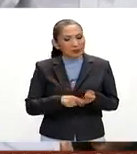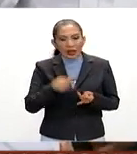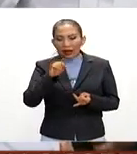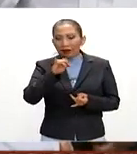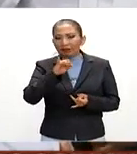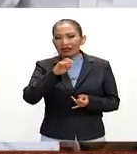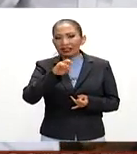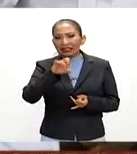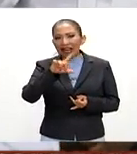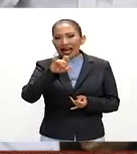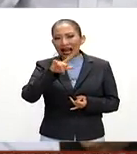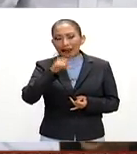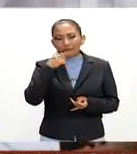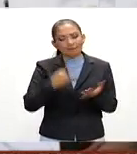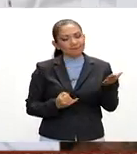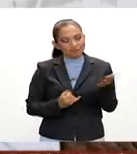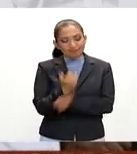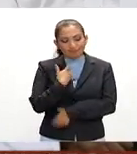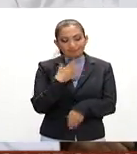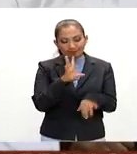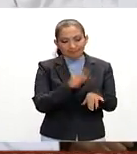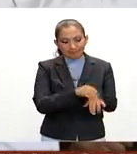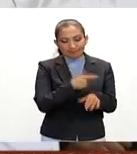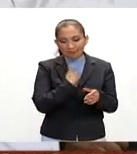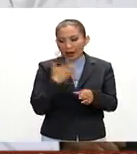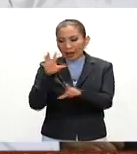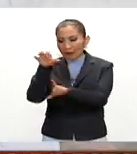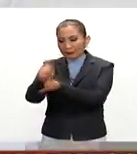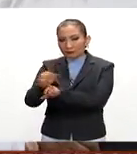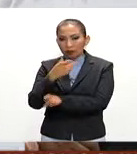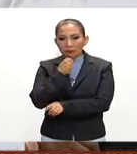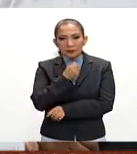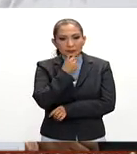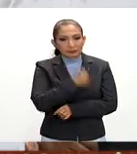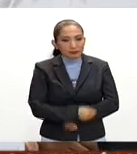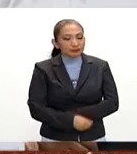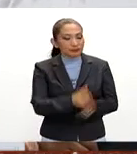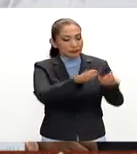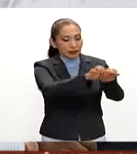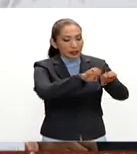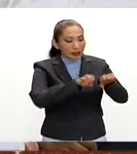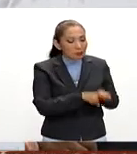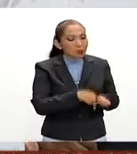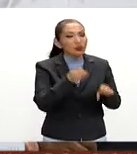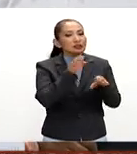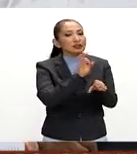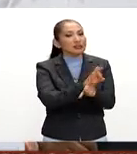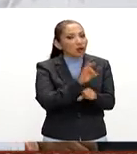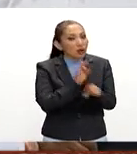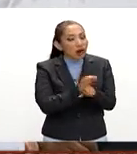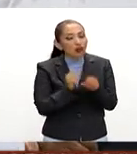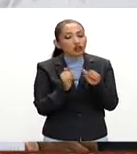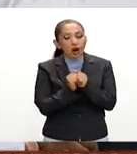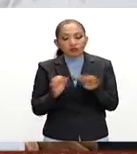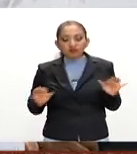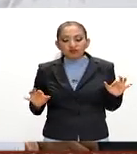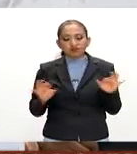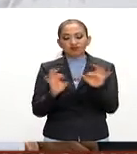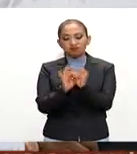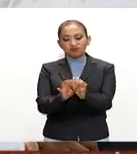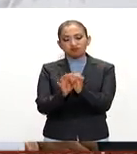los fiscales, decidió librar la orden de aprehensión. El Gabinete de Seguridad, en coordinación,